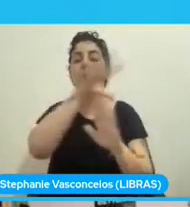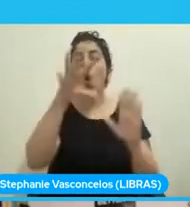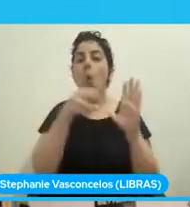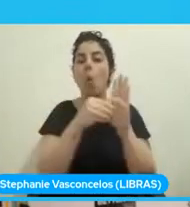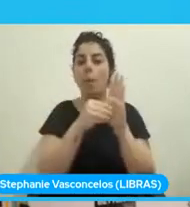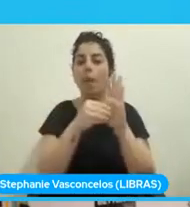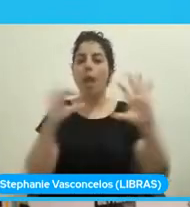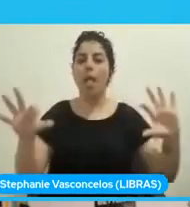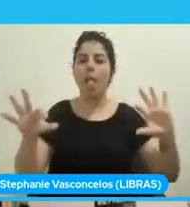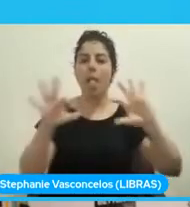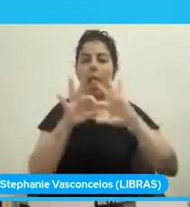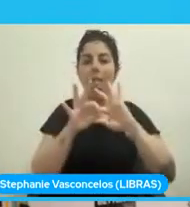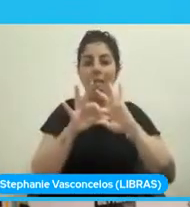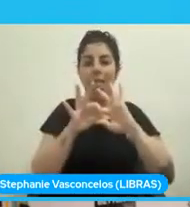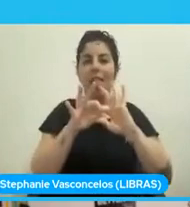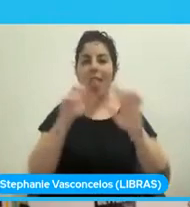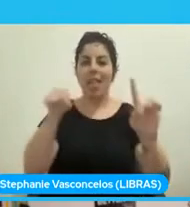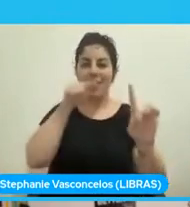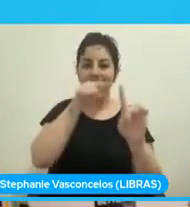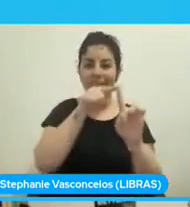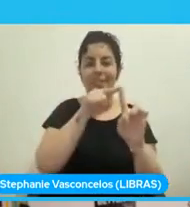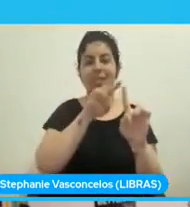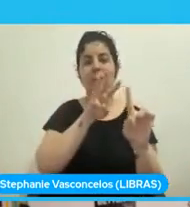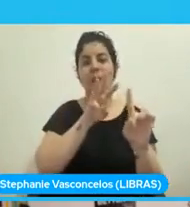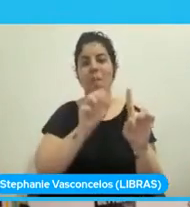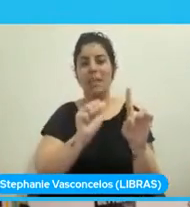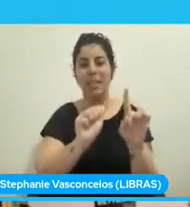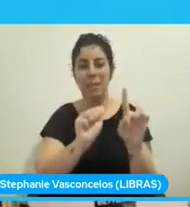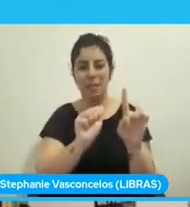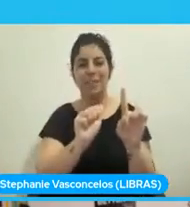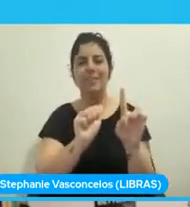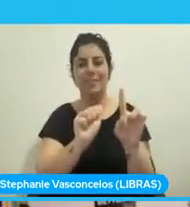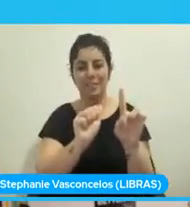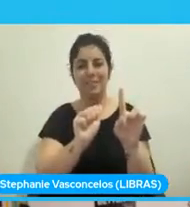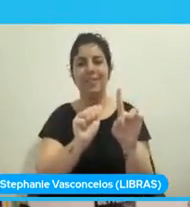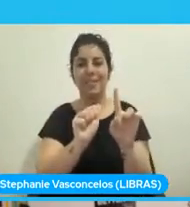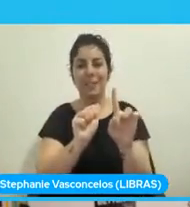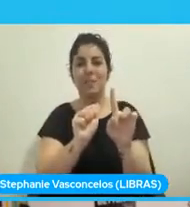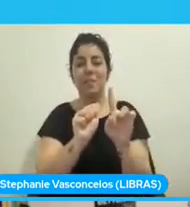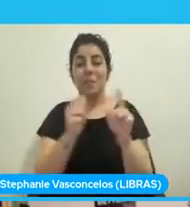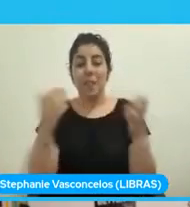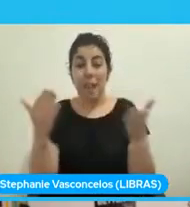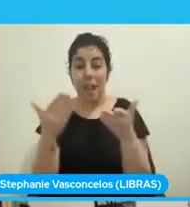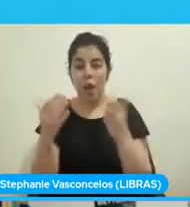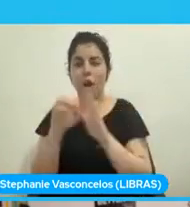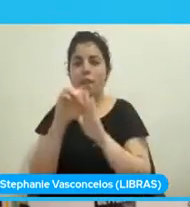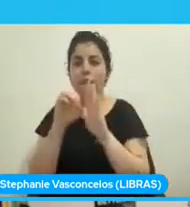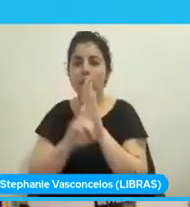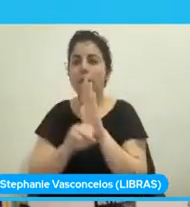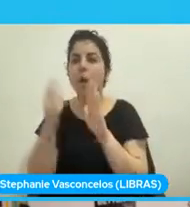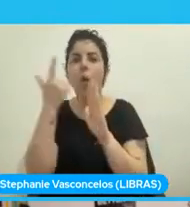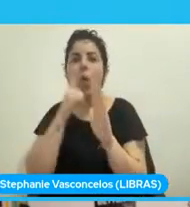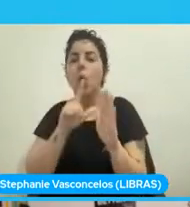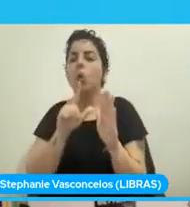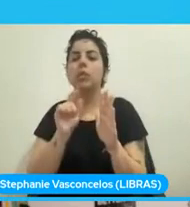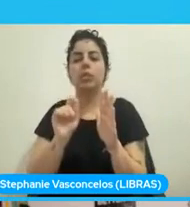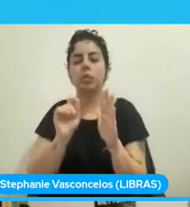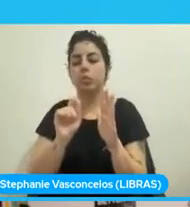hacer target a WebAssembly. ahora, Figma, ellos con eso pudieron ganar un gran